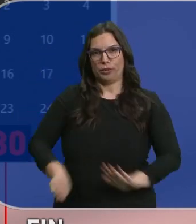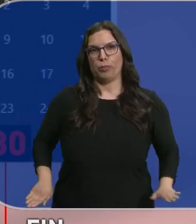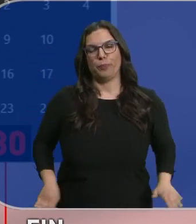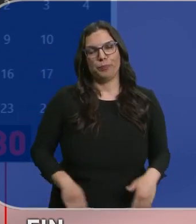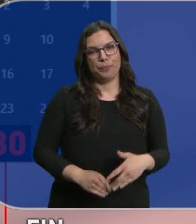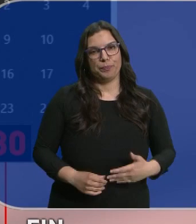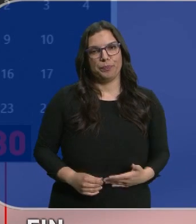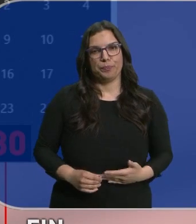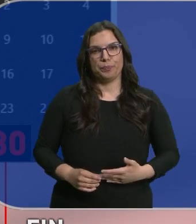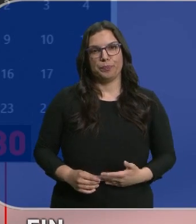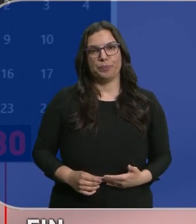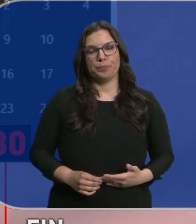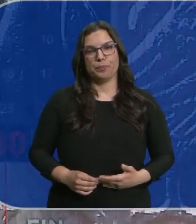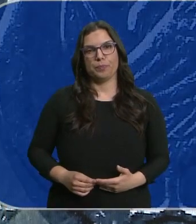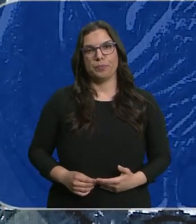renta.